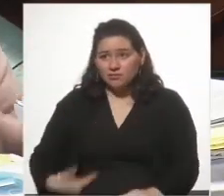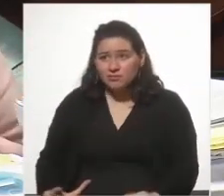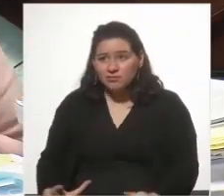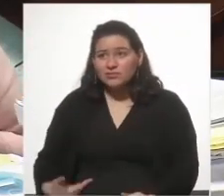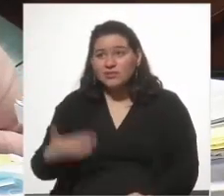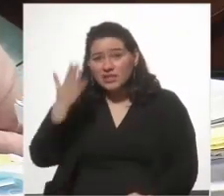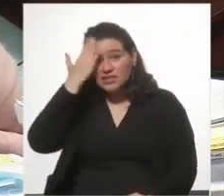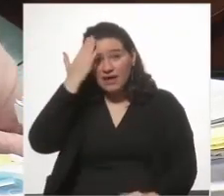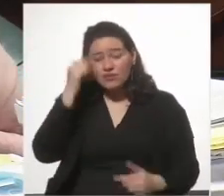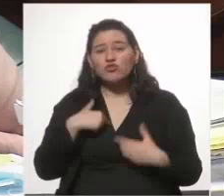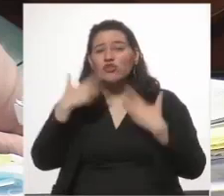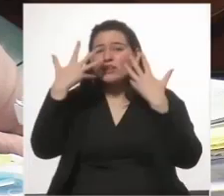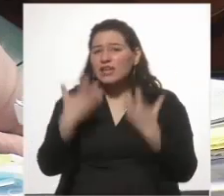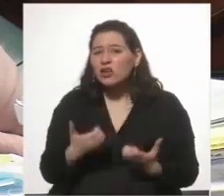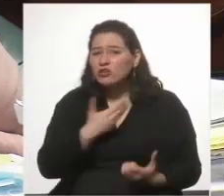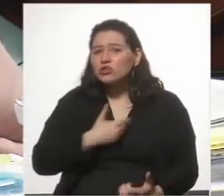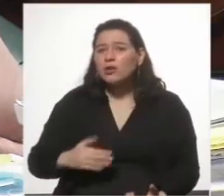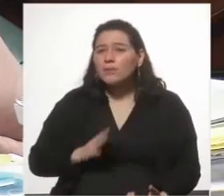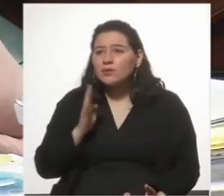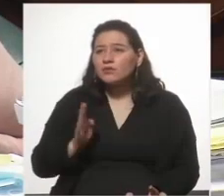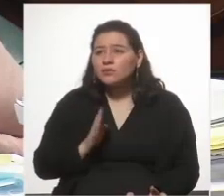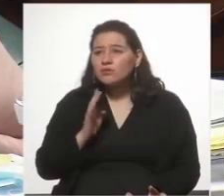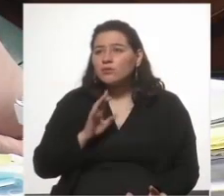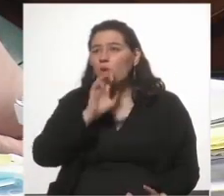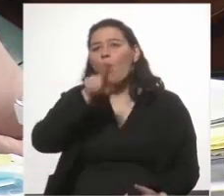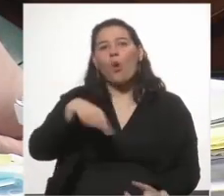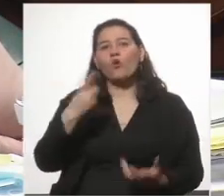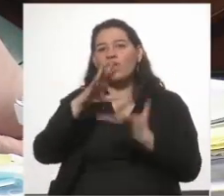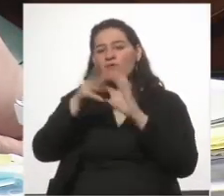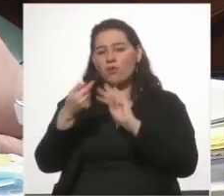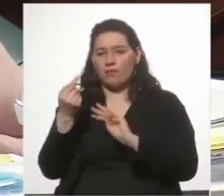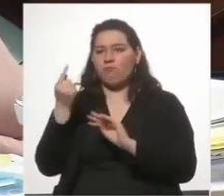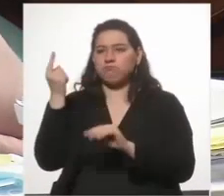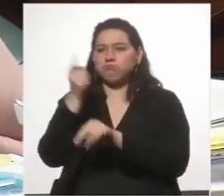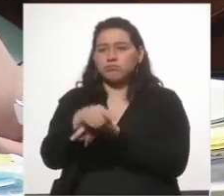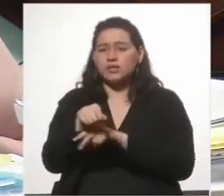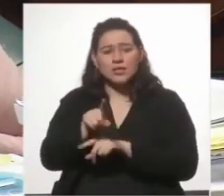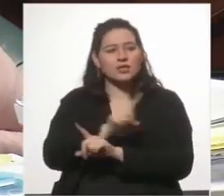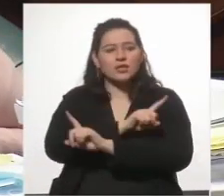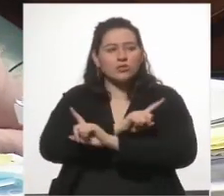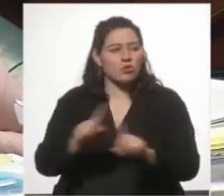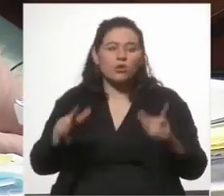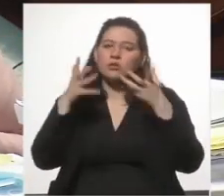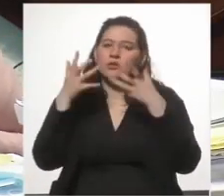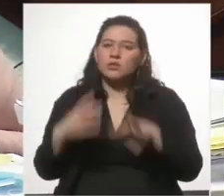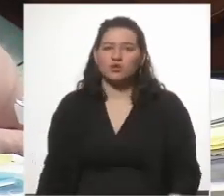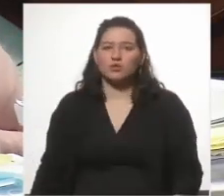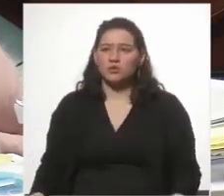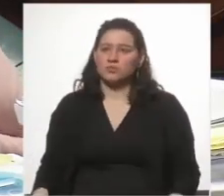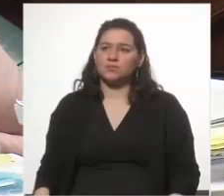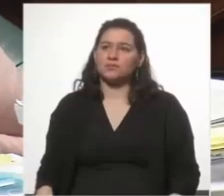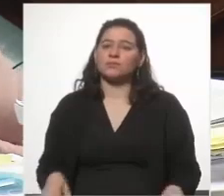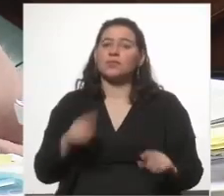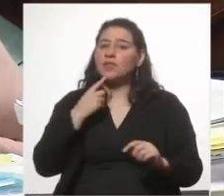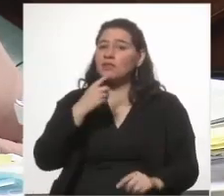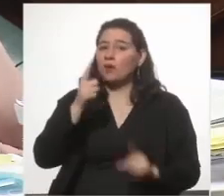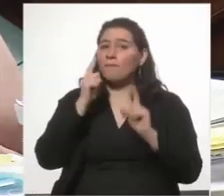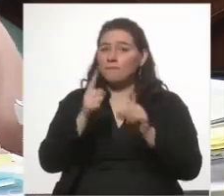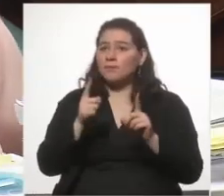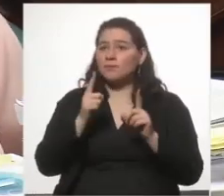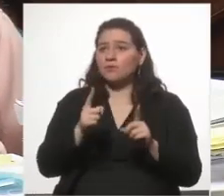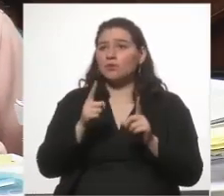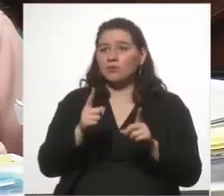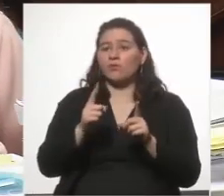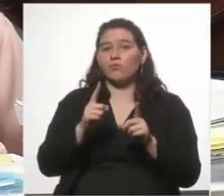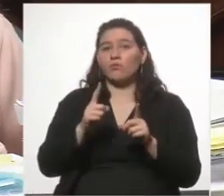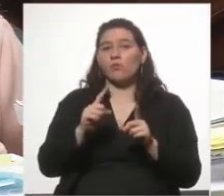¿Saben lo que yo quiero, señora Presidente? Otro régimen acusatorio. Este no lo quiero. Y lo dijo el propio Chediac,